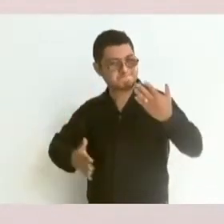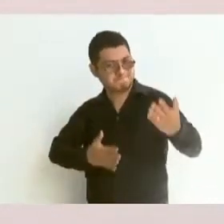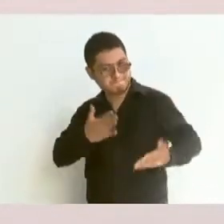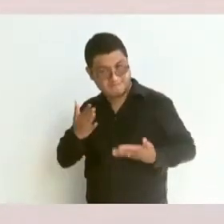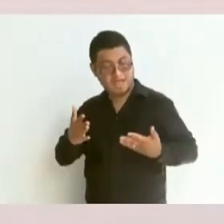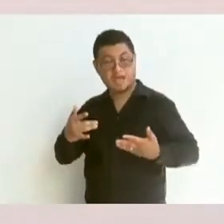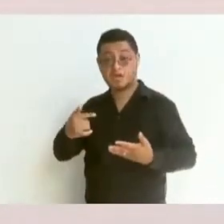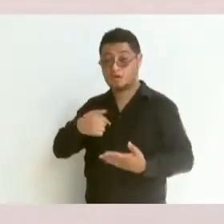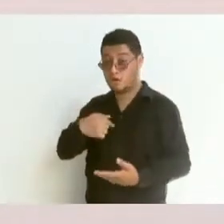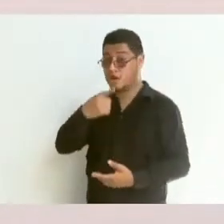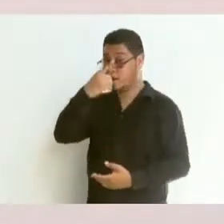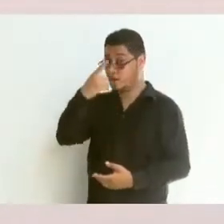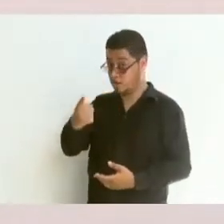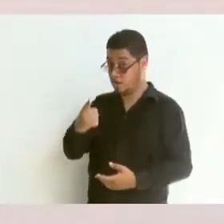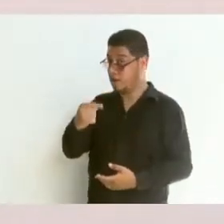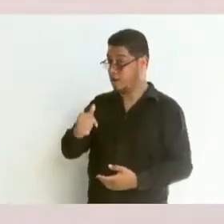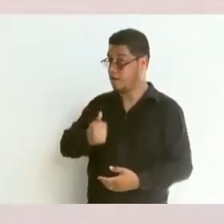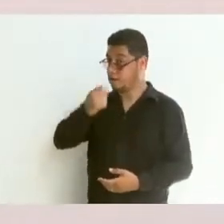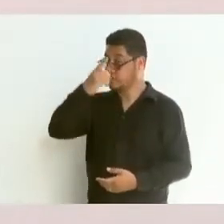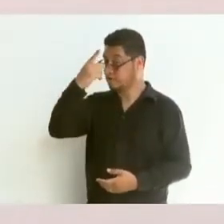Adelanto que vamos a estar